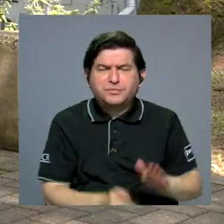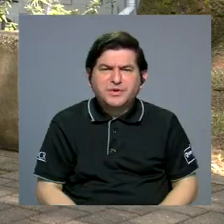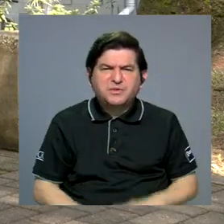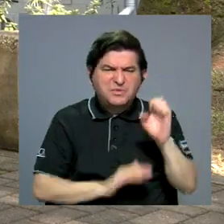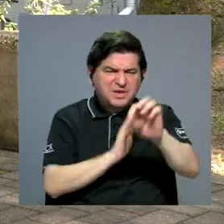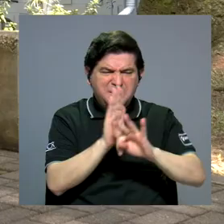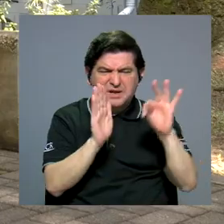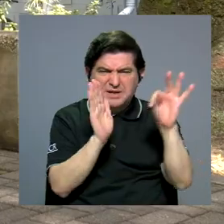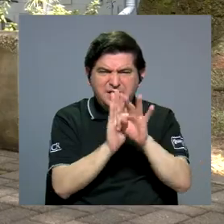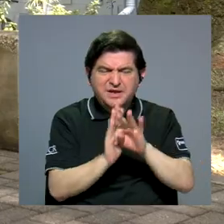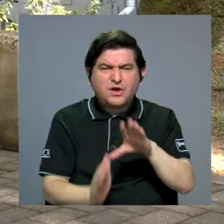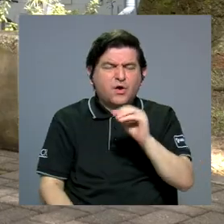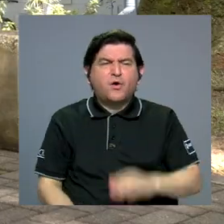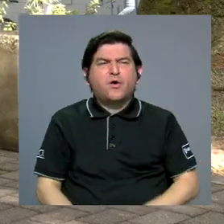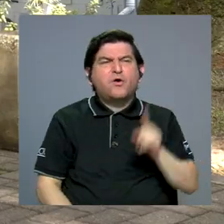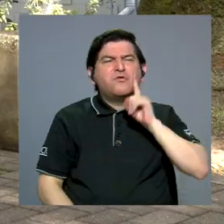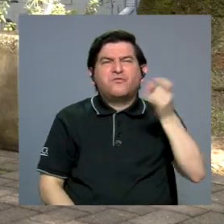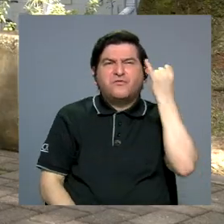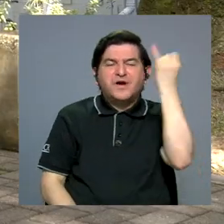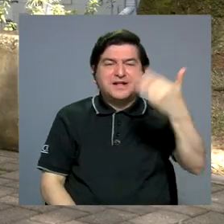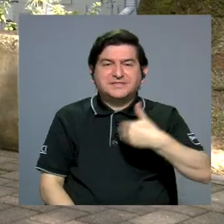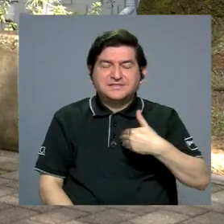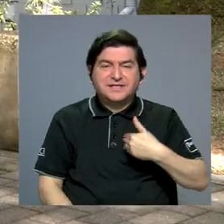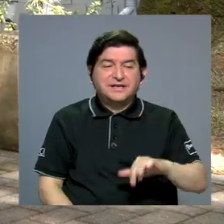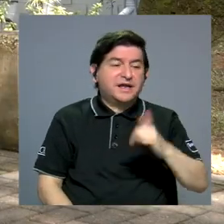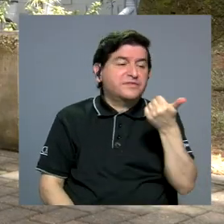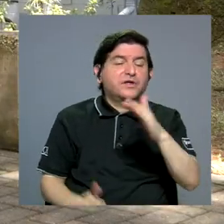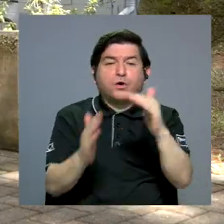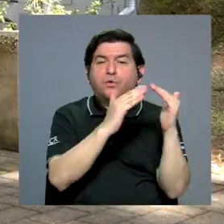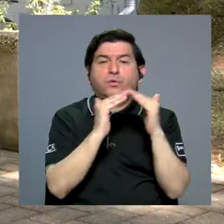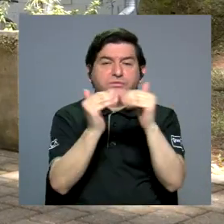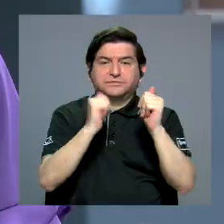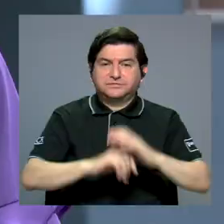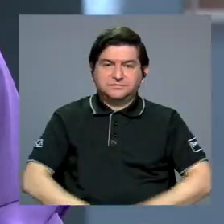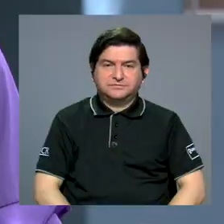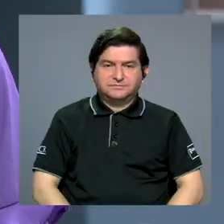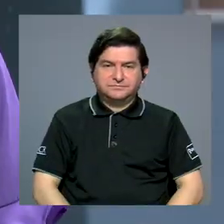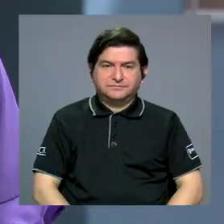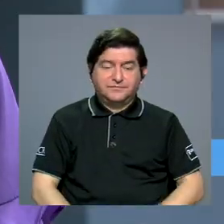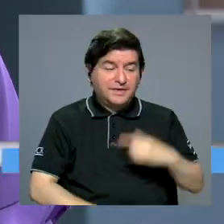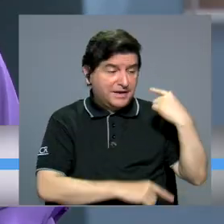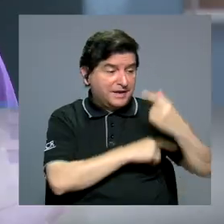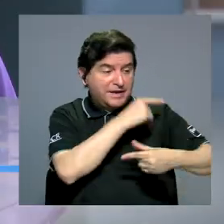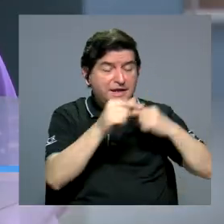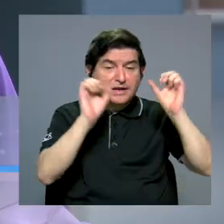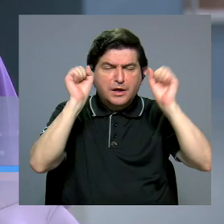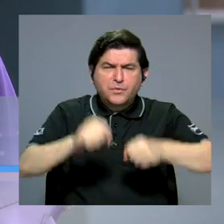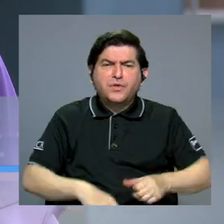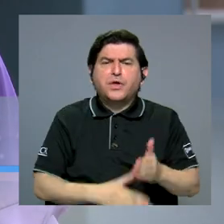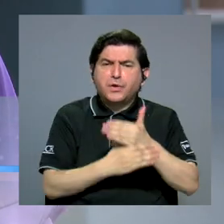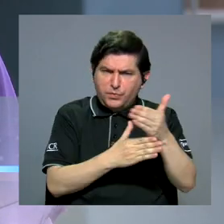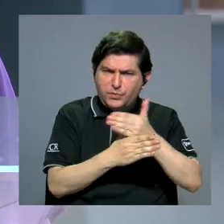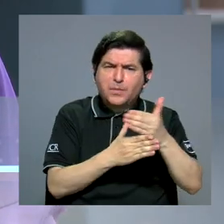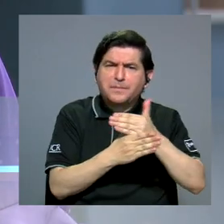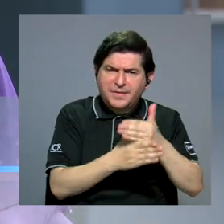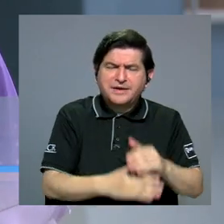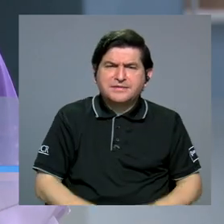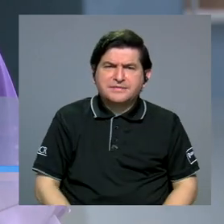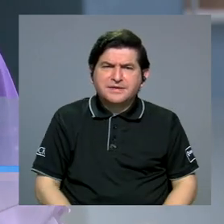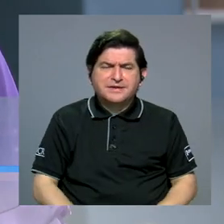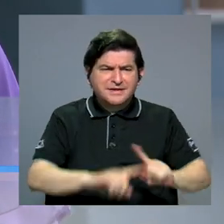los estereotipos y las falsas ideas que tenemos sobre otras poblaciones. Que las generaciones puedan compartir,